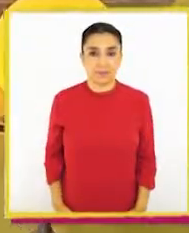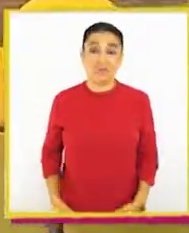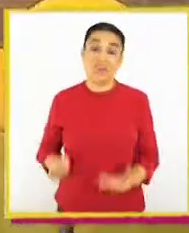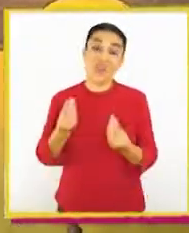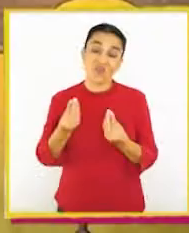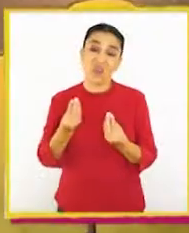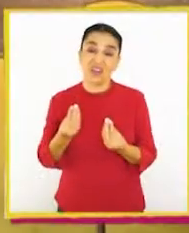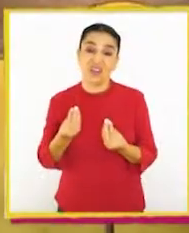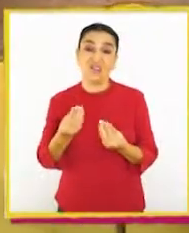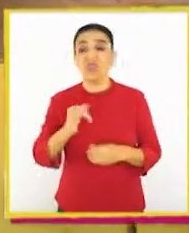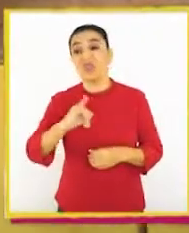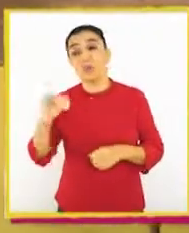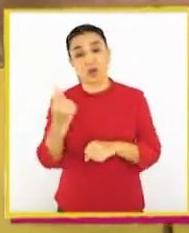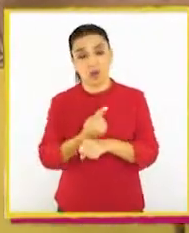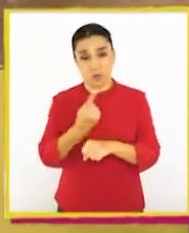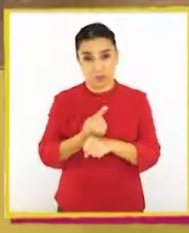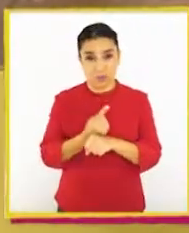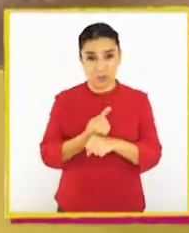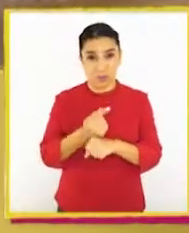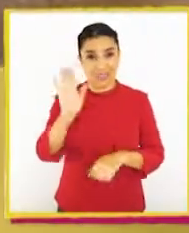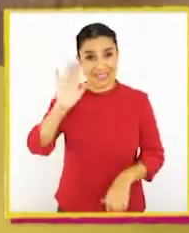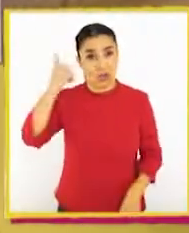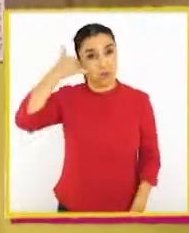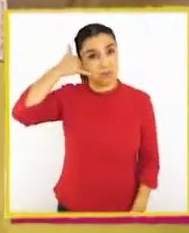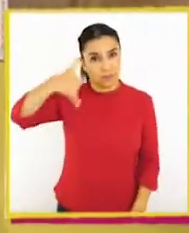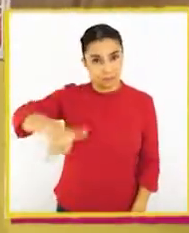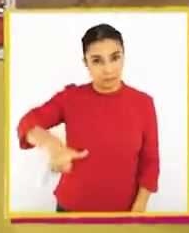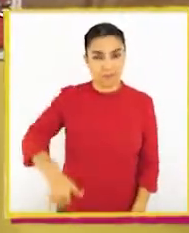Bueno, ya. Sí, ya hablemos más ratito. Ya. Chao.